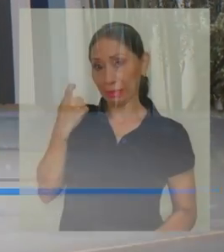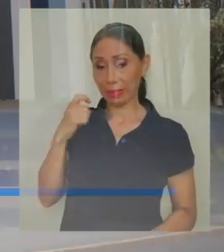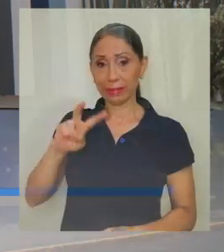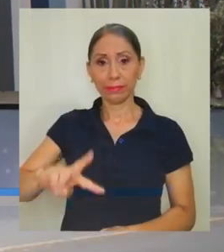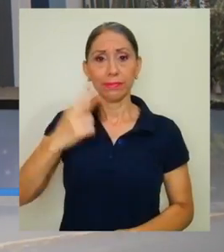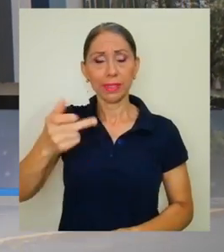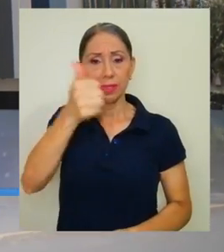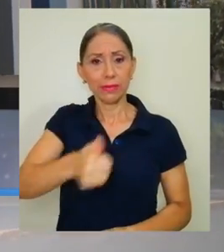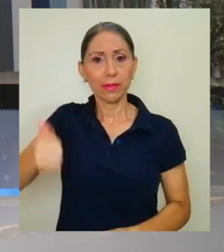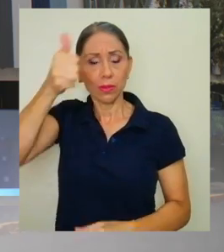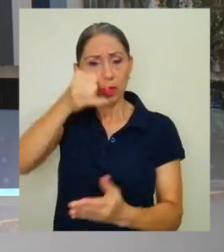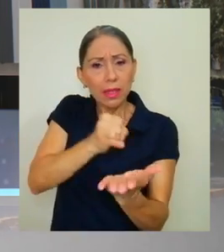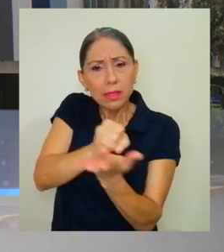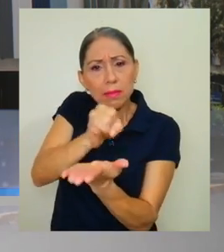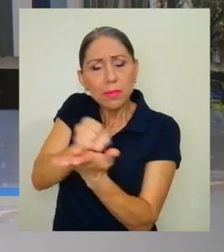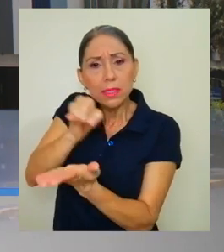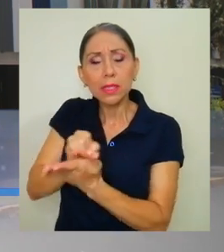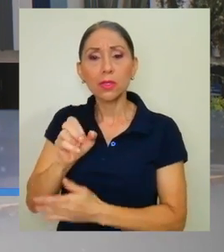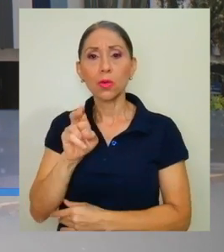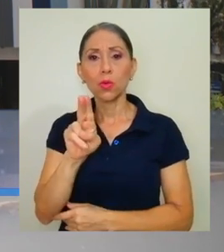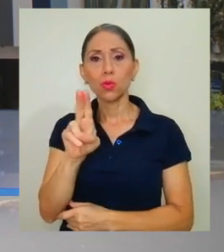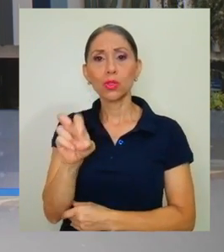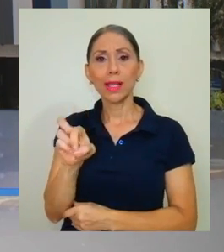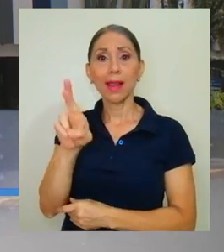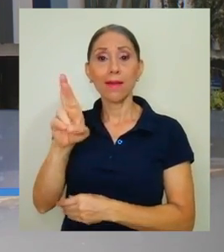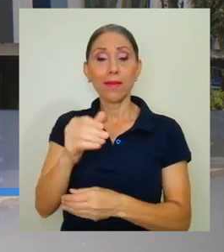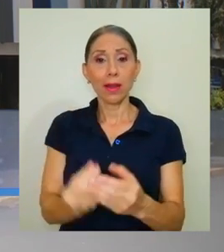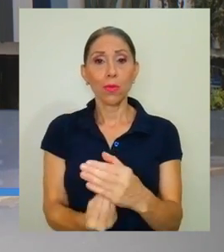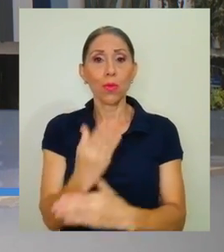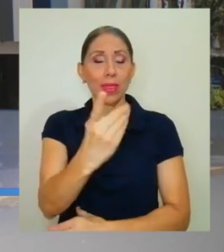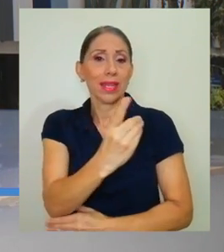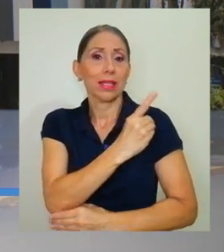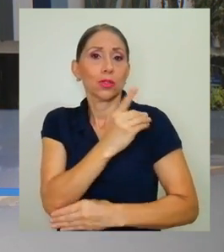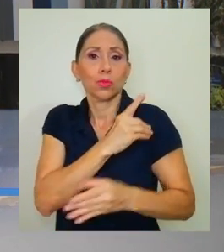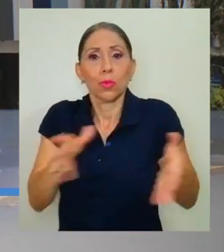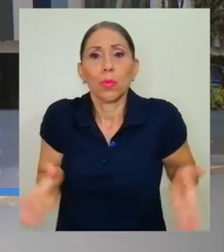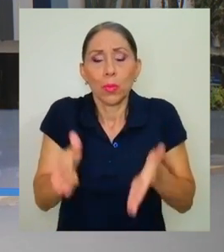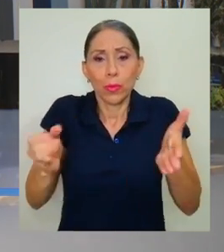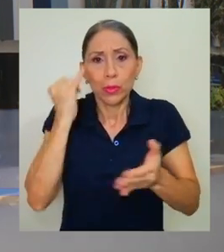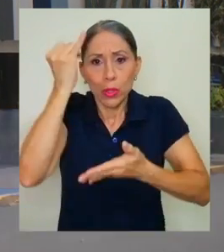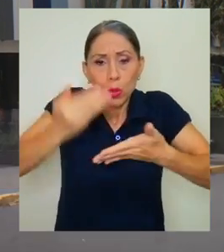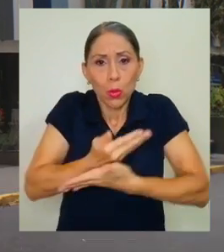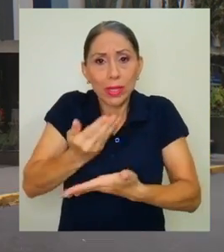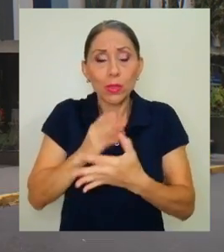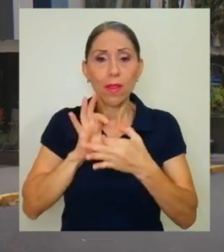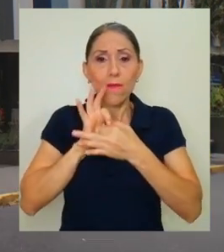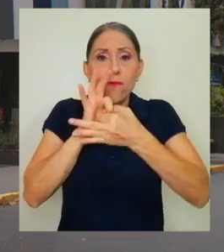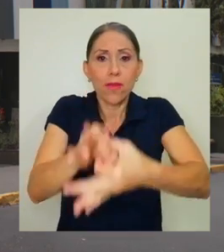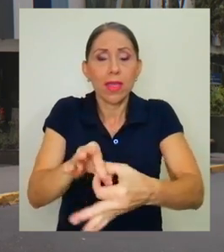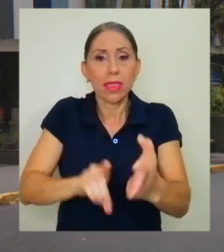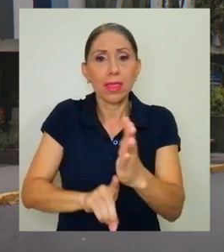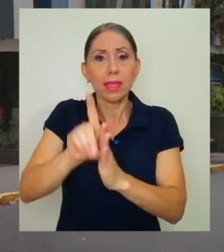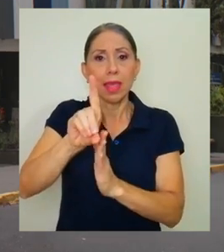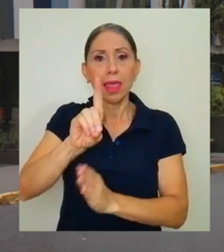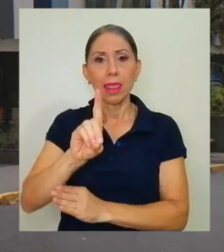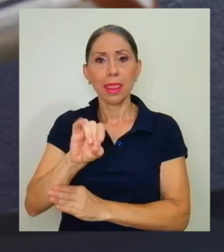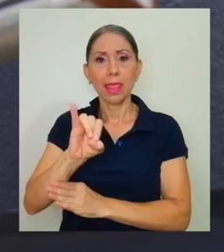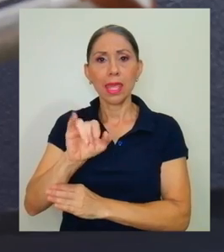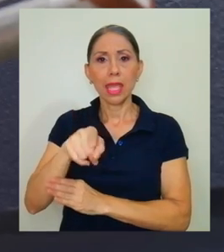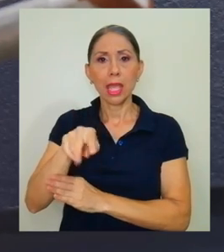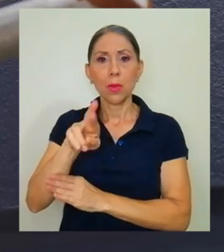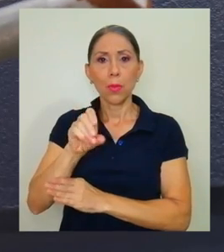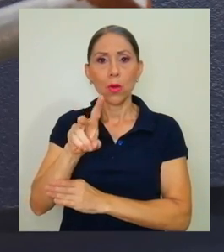Recientemente la Vicerrectoría de Investigación de la UCR creó la Dirección de Promoción de la Innovación y Vínculo para el Desarrollo, DIPROVIT,